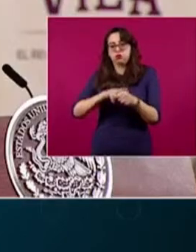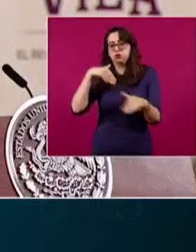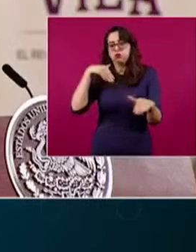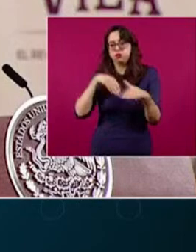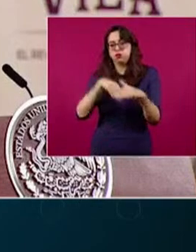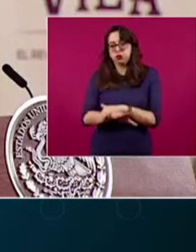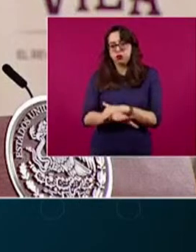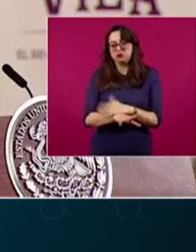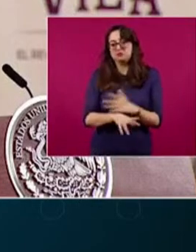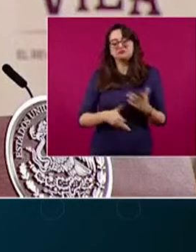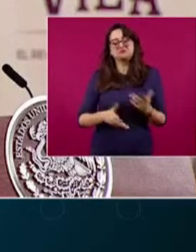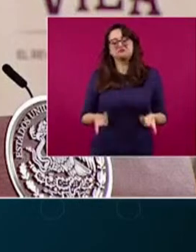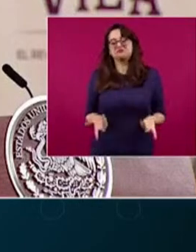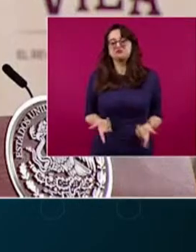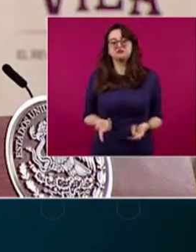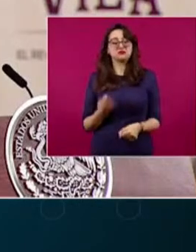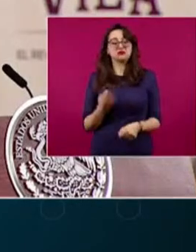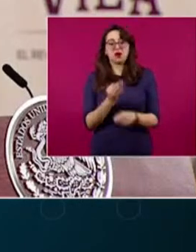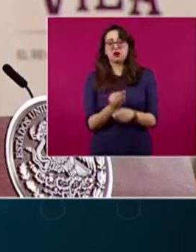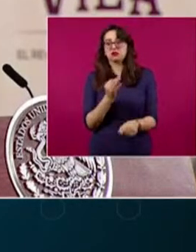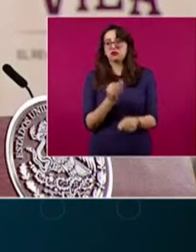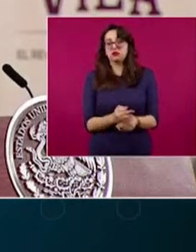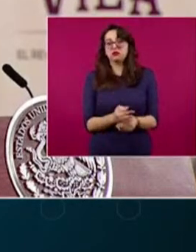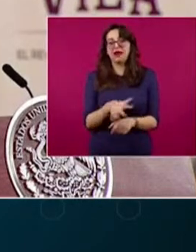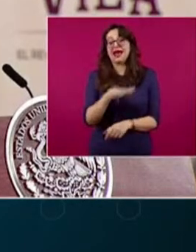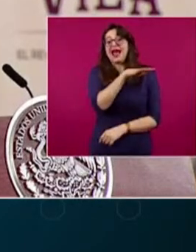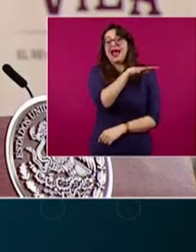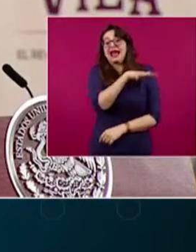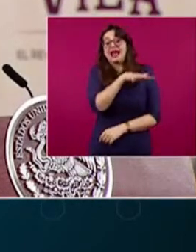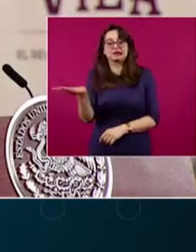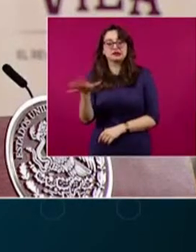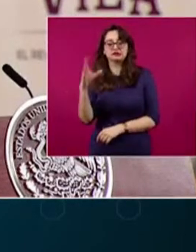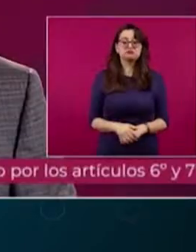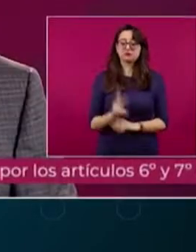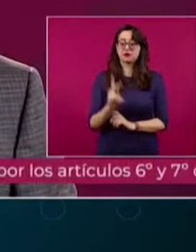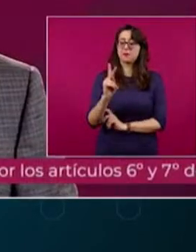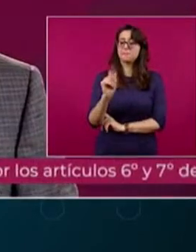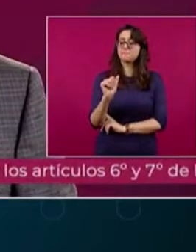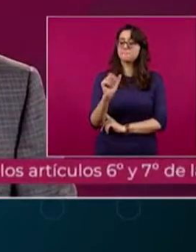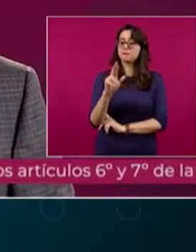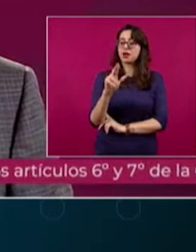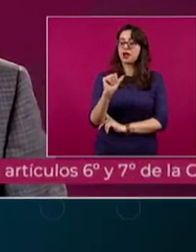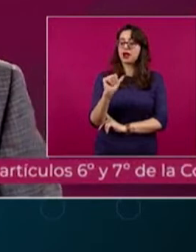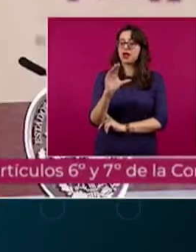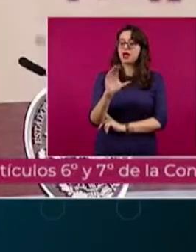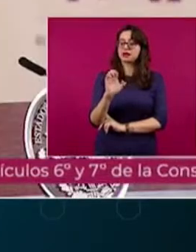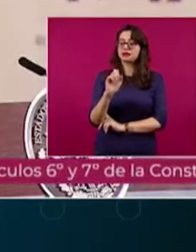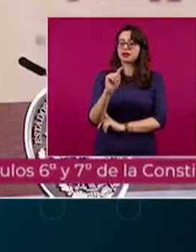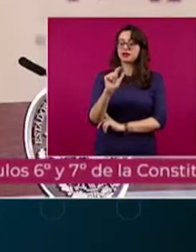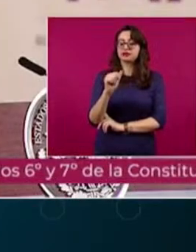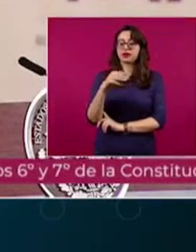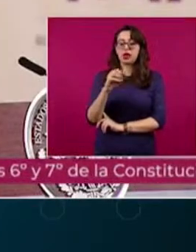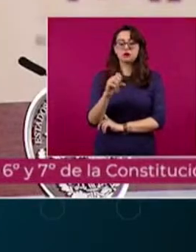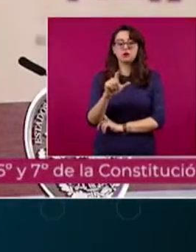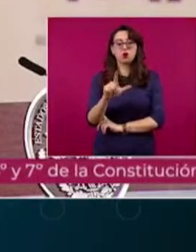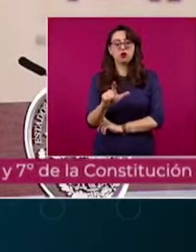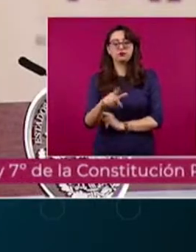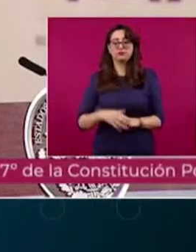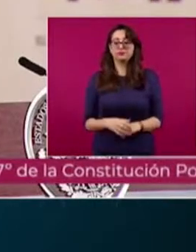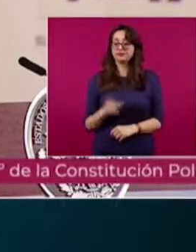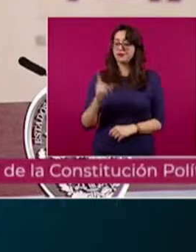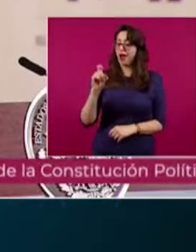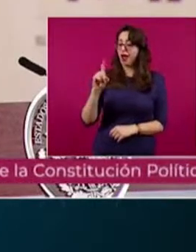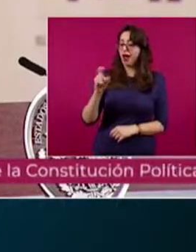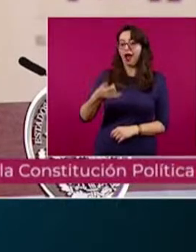derecho de quejarse ante la Comisión Interamericana de Derechos Humanos. Vamos a escuchar a continuación a Adán Augusto López Hernández,